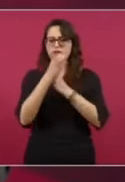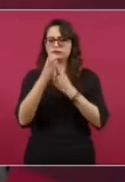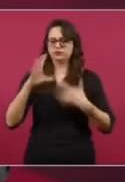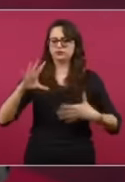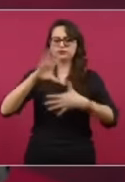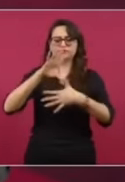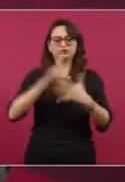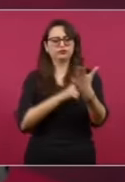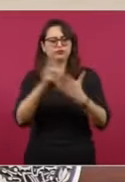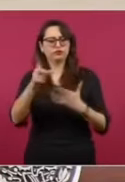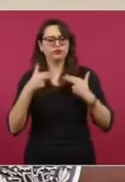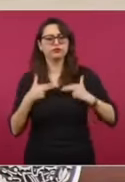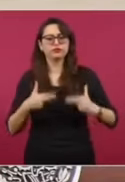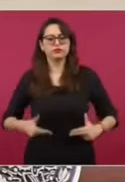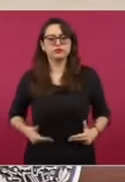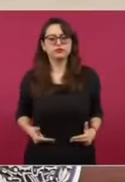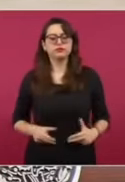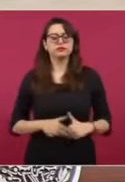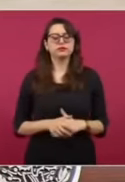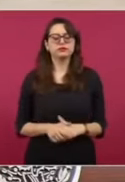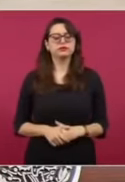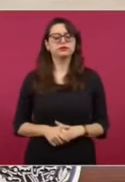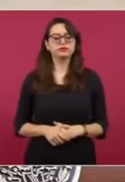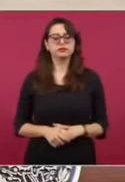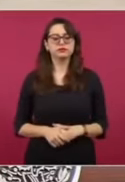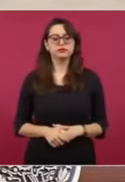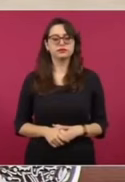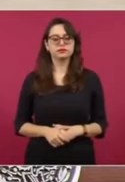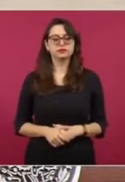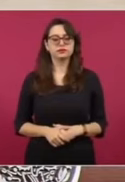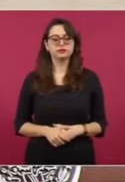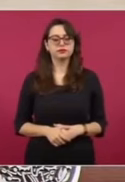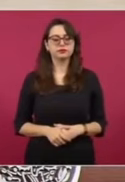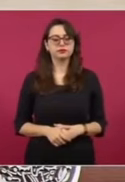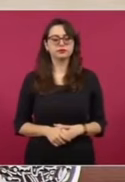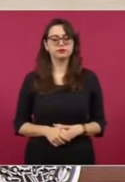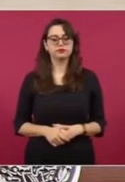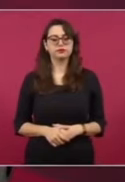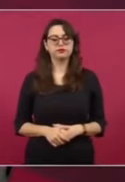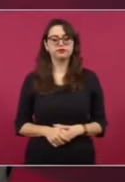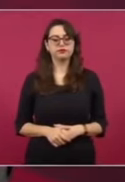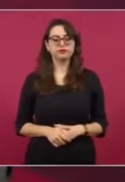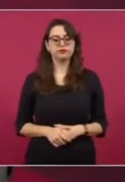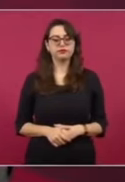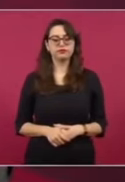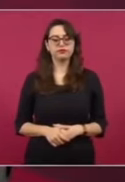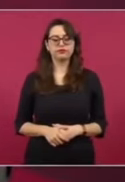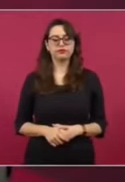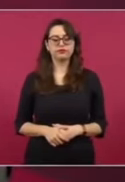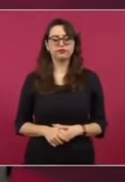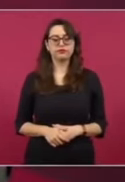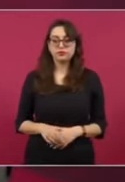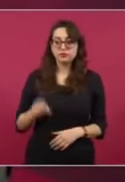Interamericana de Derechos Humanos no actúa